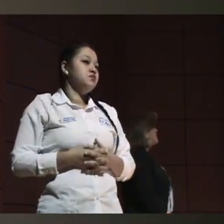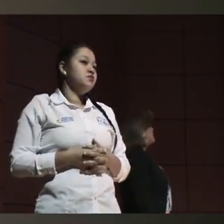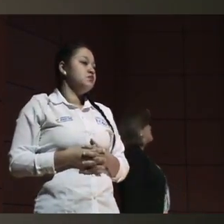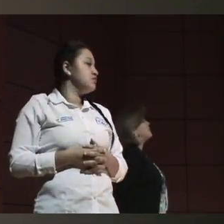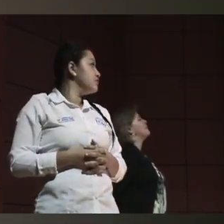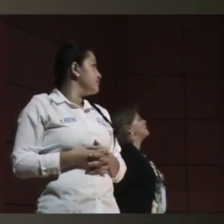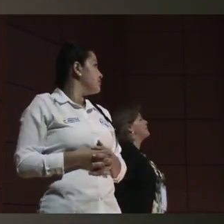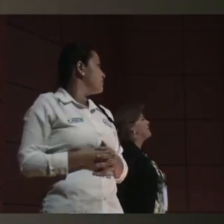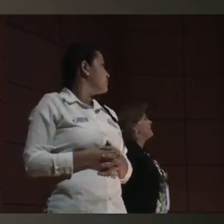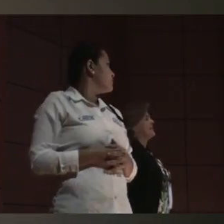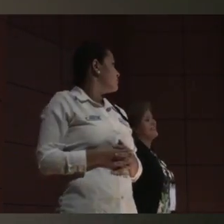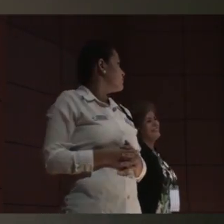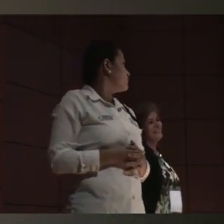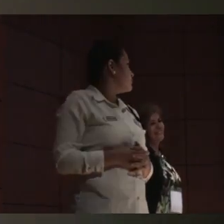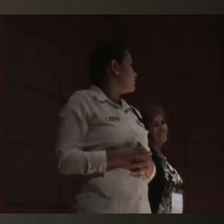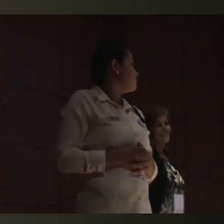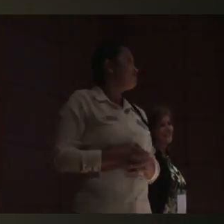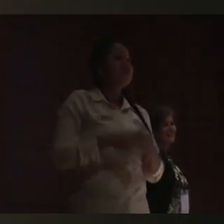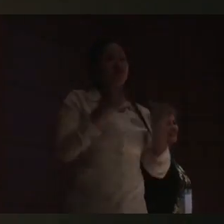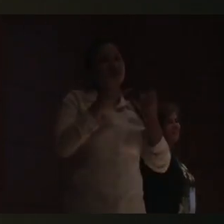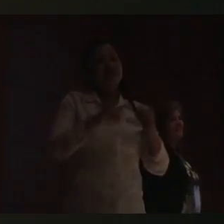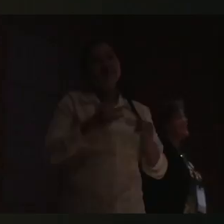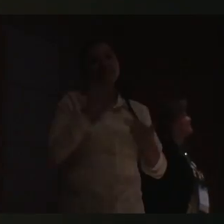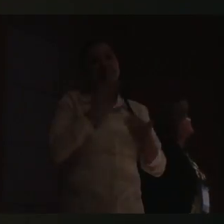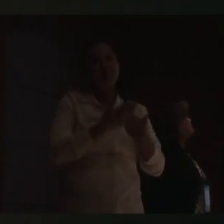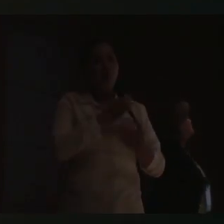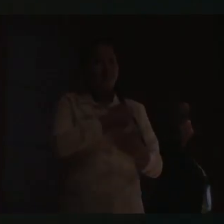para terminar esta oportunidad que nos dieron.